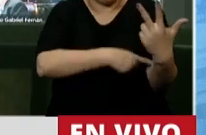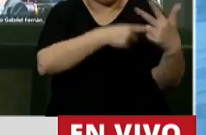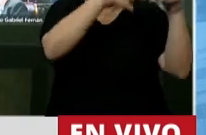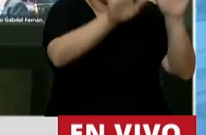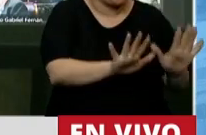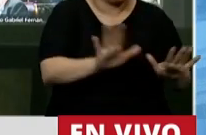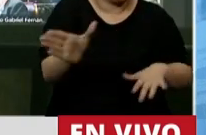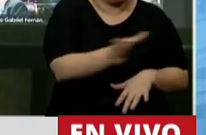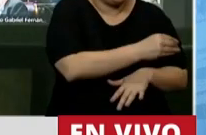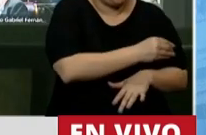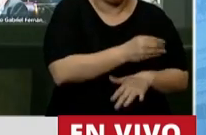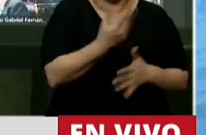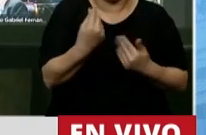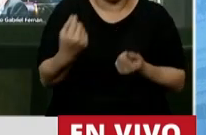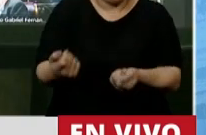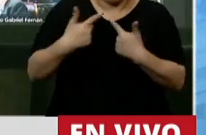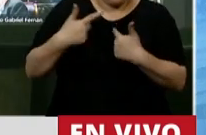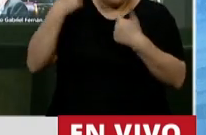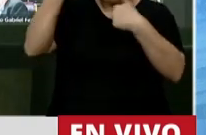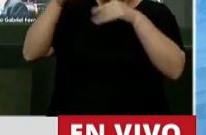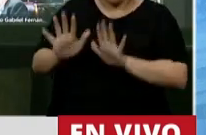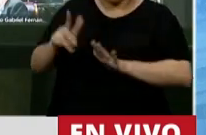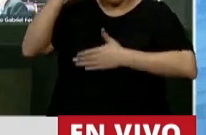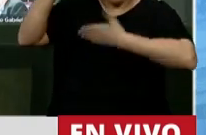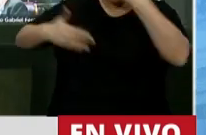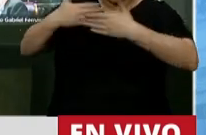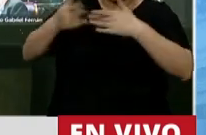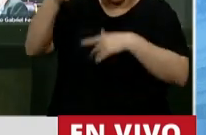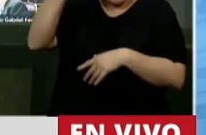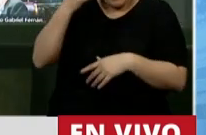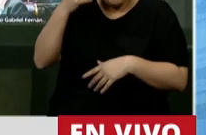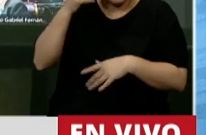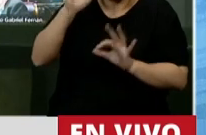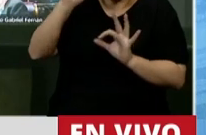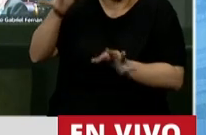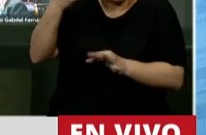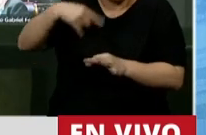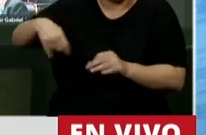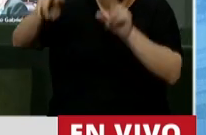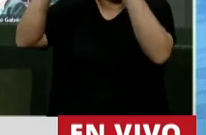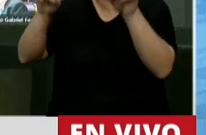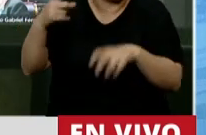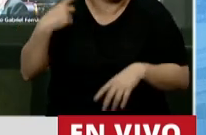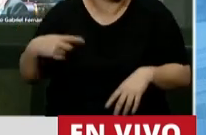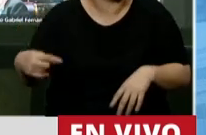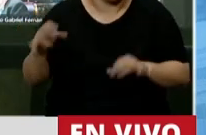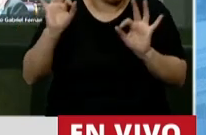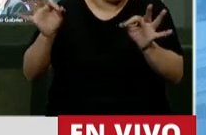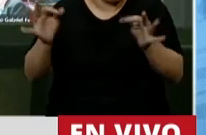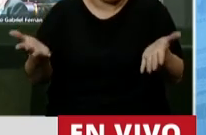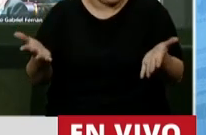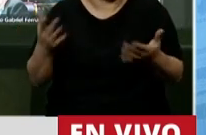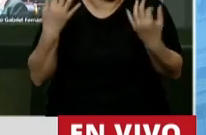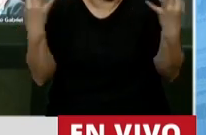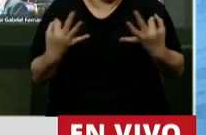Uno cuando se capacita aprende y uno cuando se capacita sabe de qué habla. Y es bueno que todos los ciudadanos del